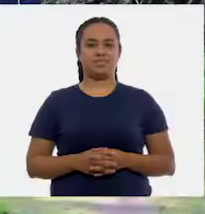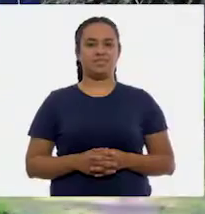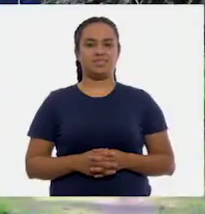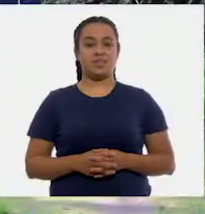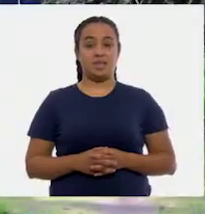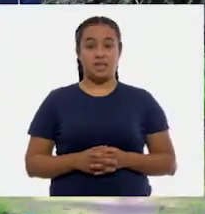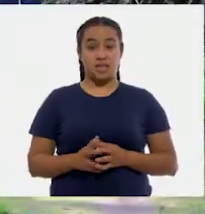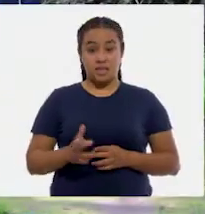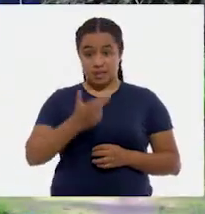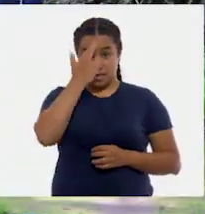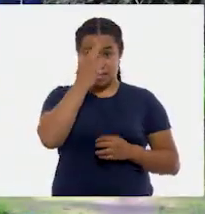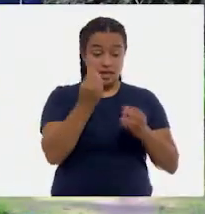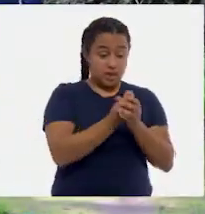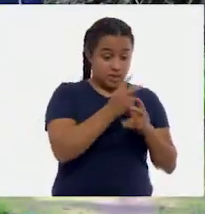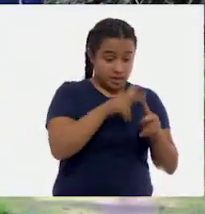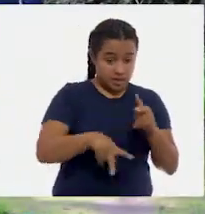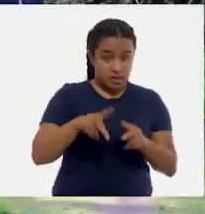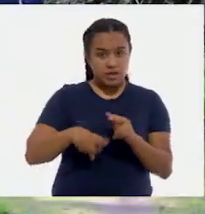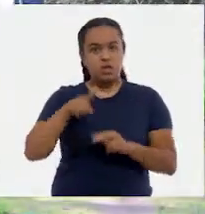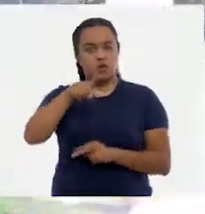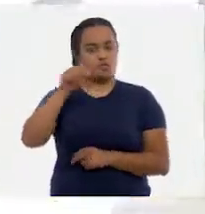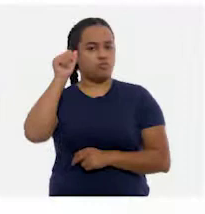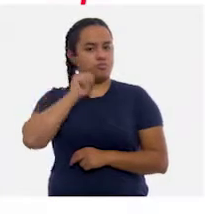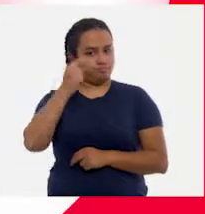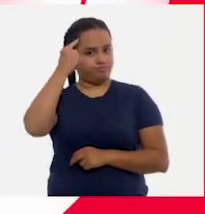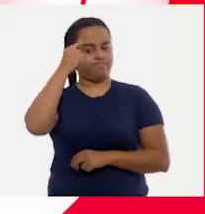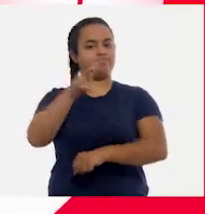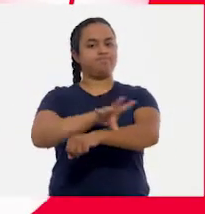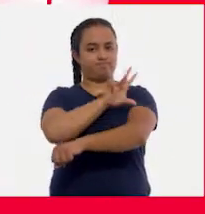Y después de cada pausa, activa tu mente.